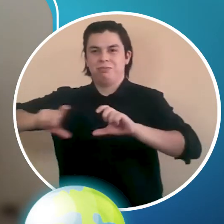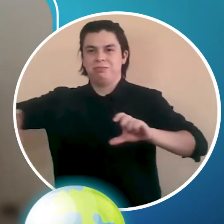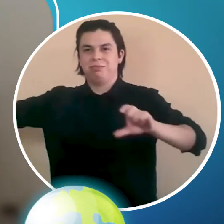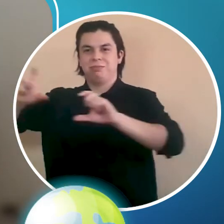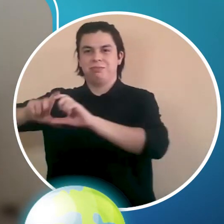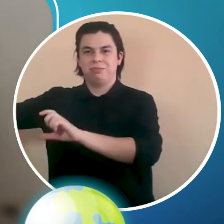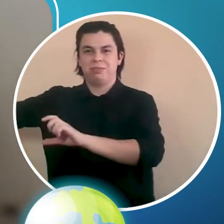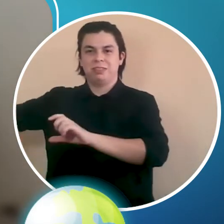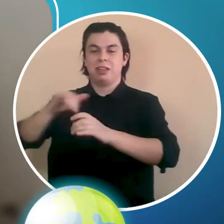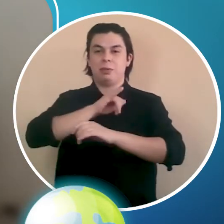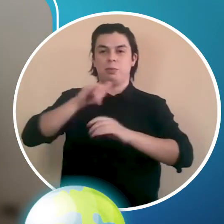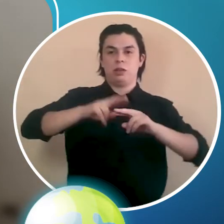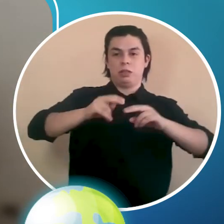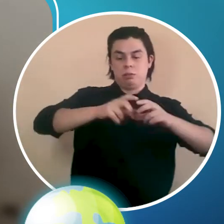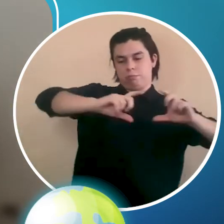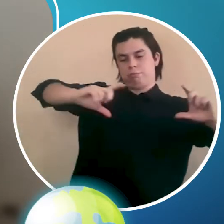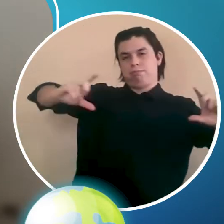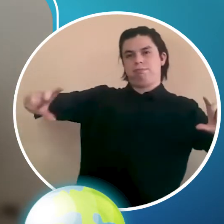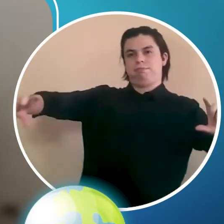Así.